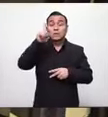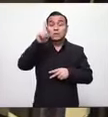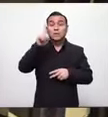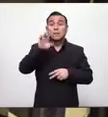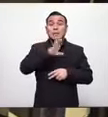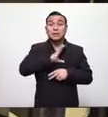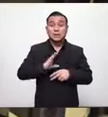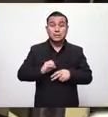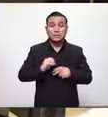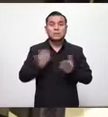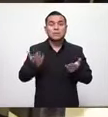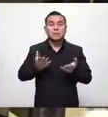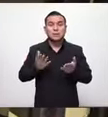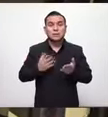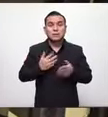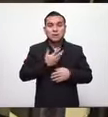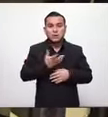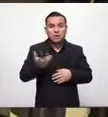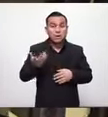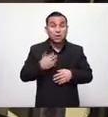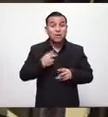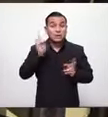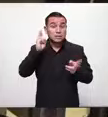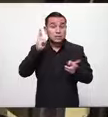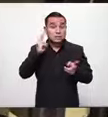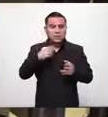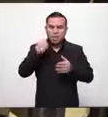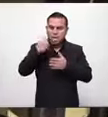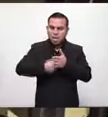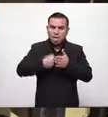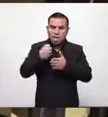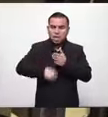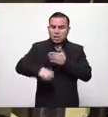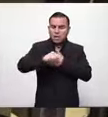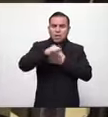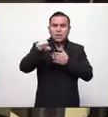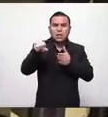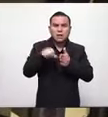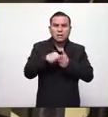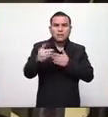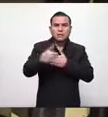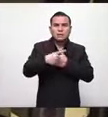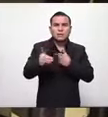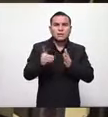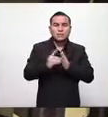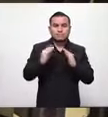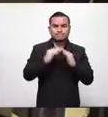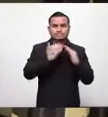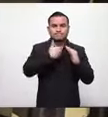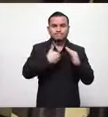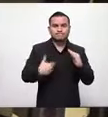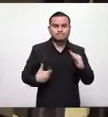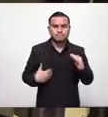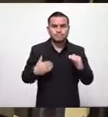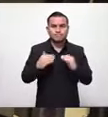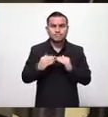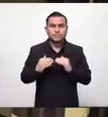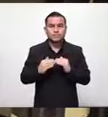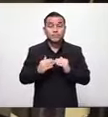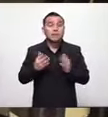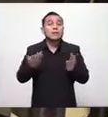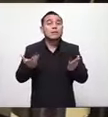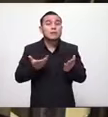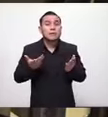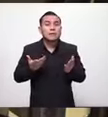me dio por medio la capital de El Salvador de luchar desde aquí desde casa presidencial y desde la asamblea